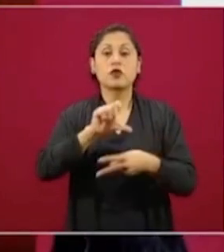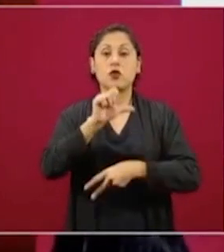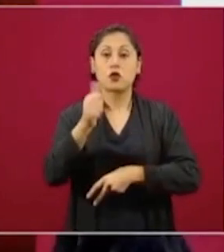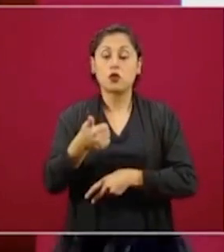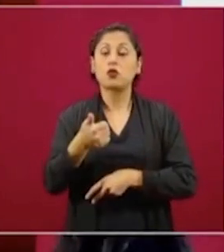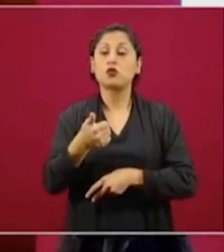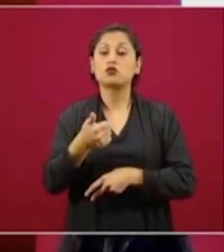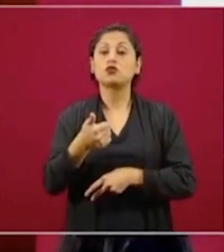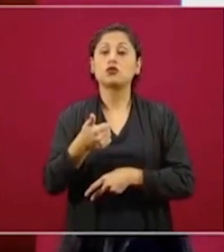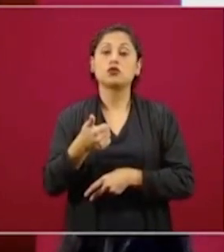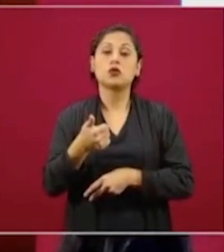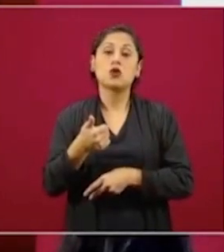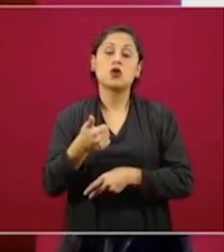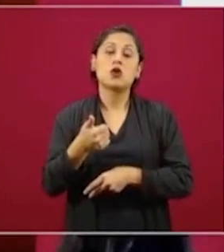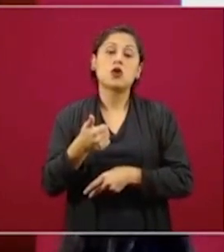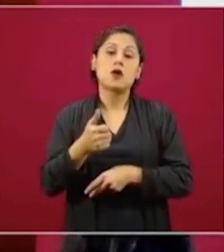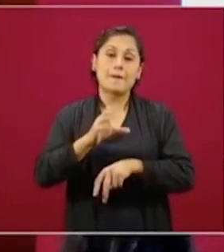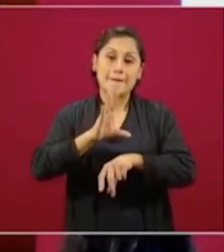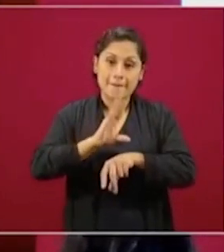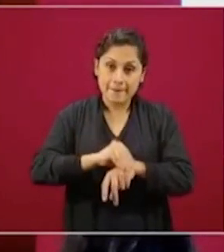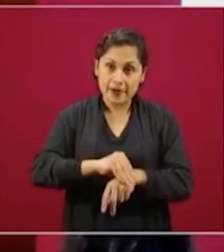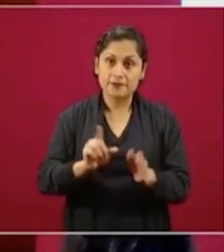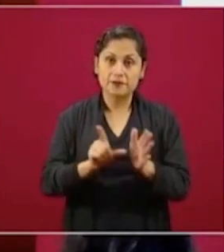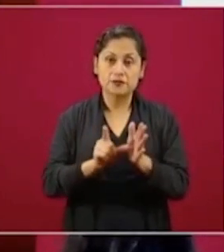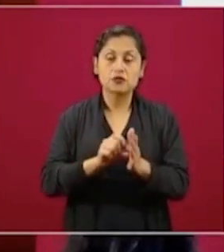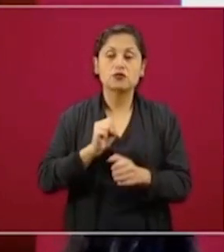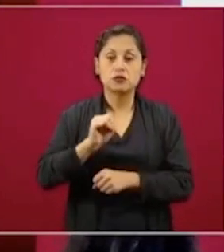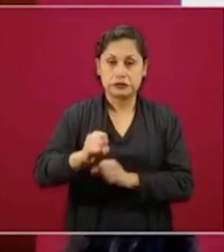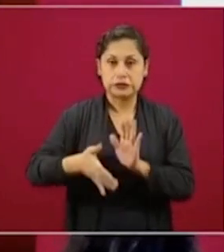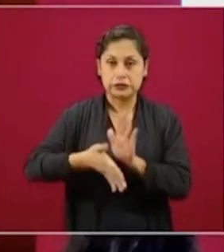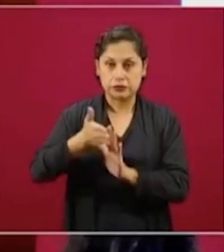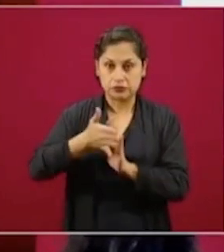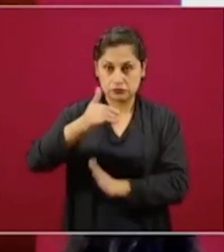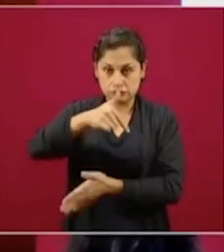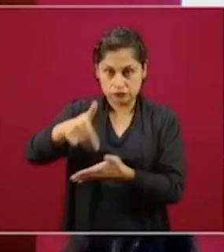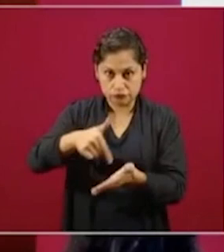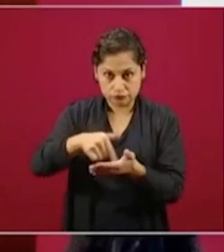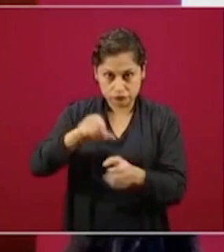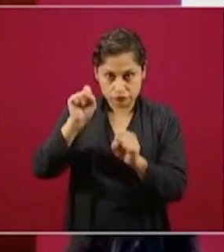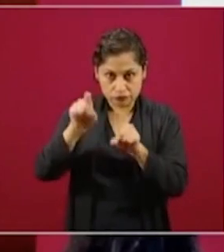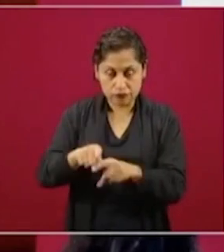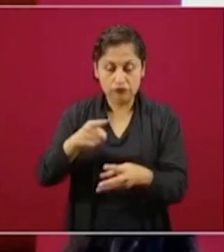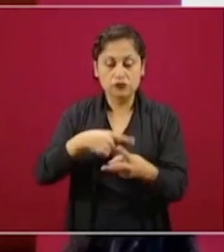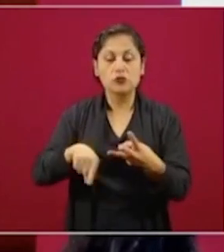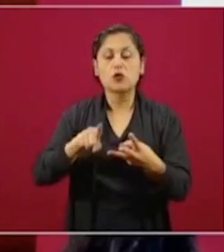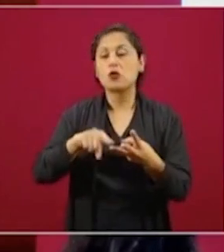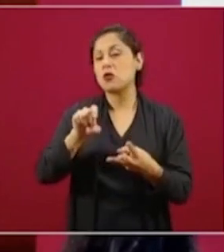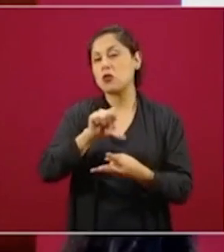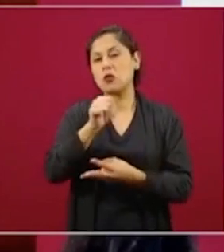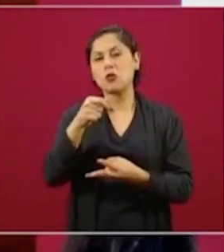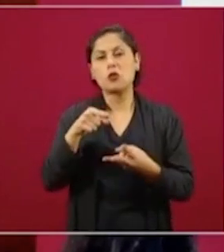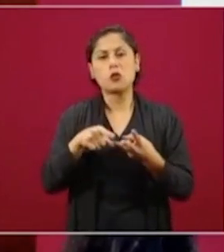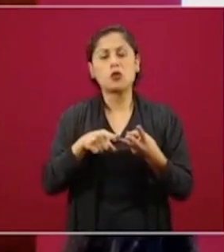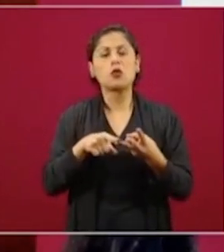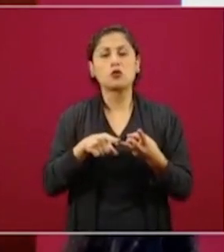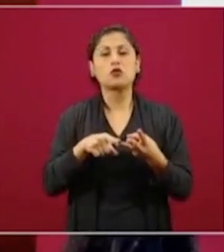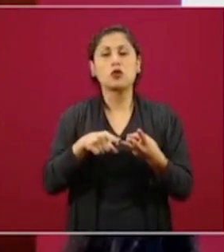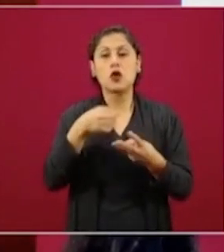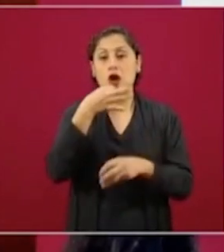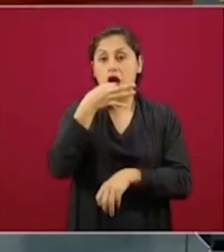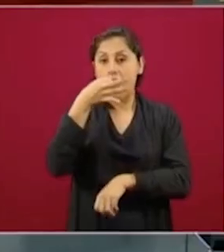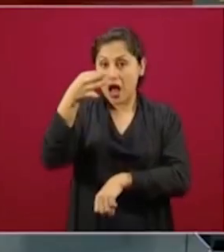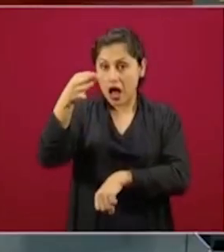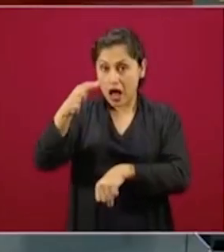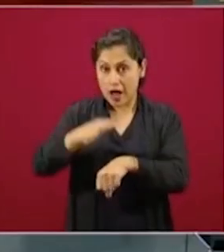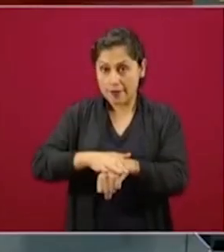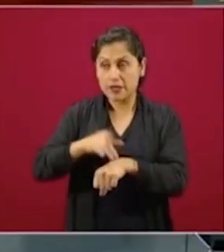licencia de construir en ese predio. Y número tres, algo tan sencillo como un aviso, un aviso del interesado a